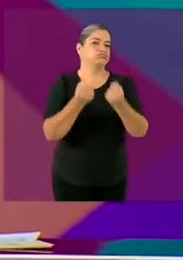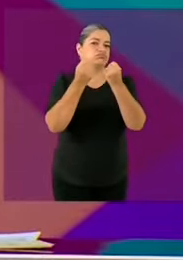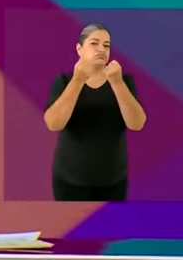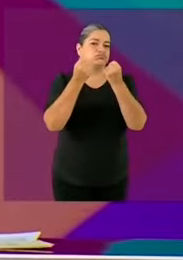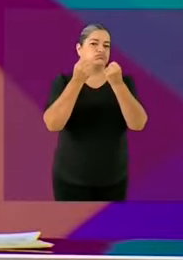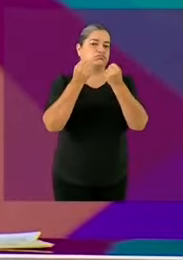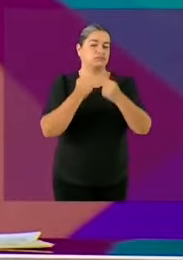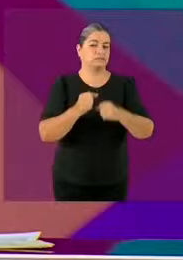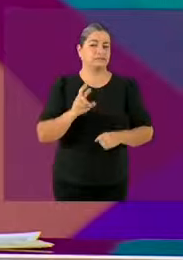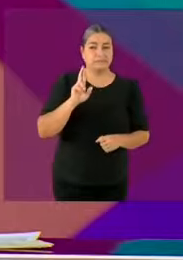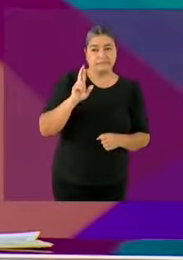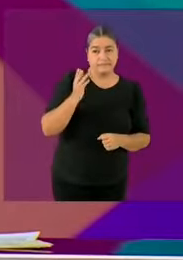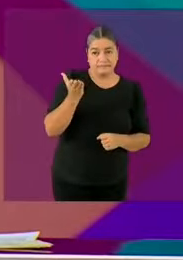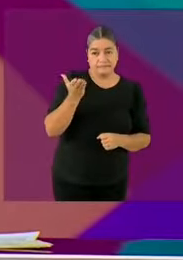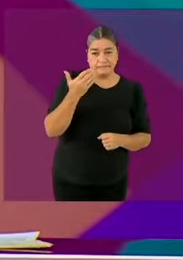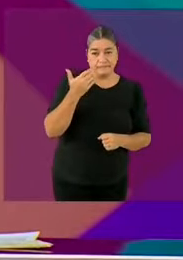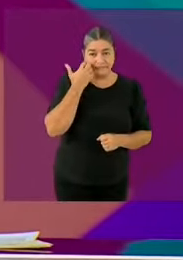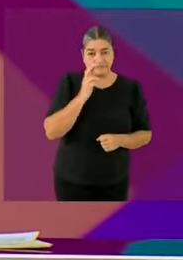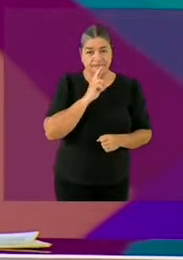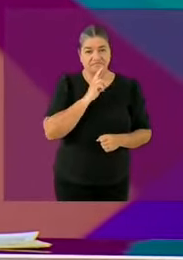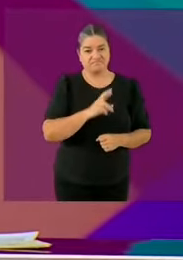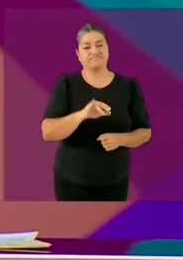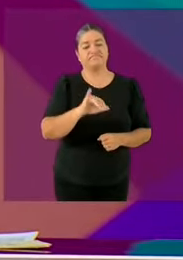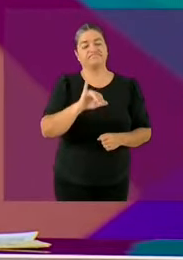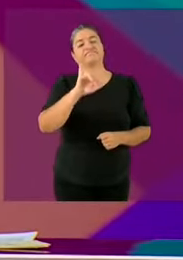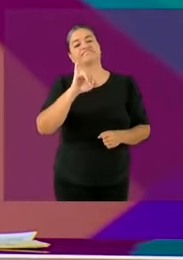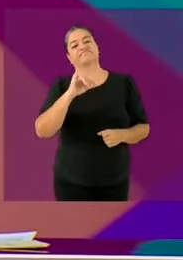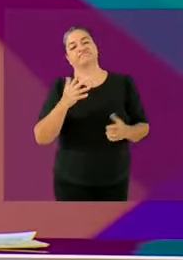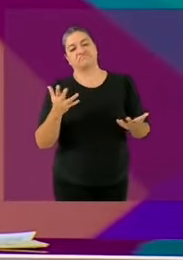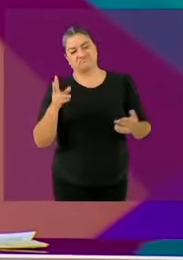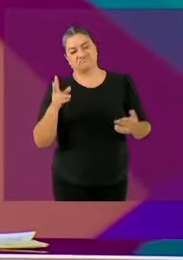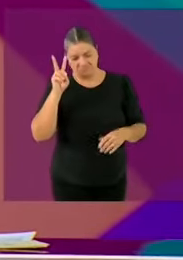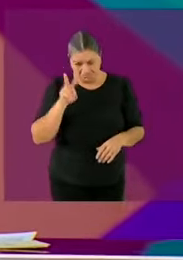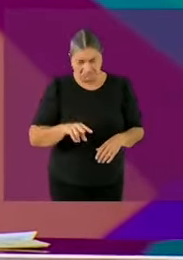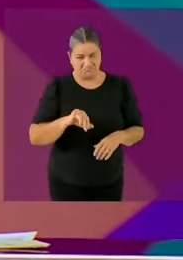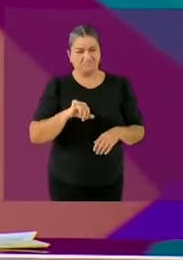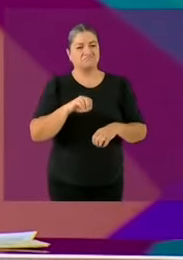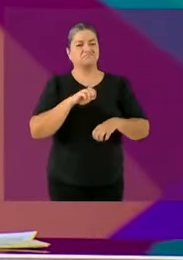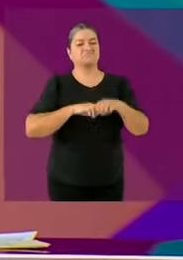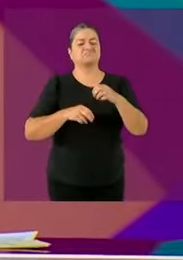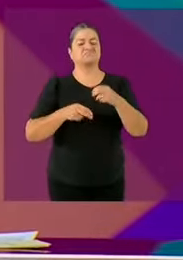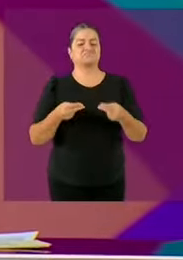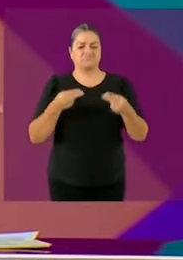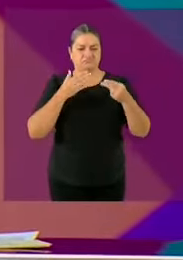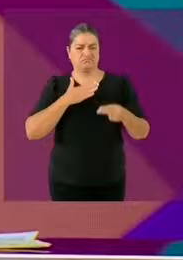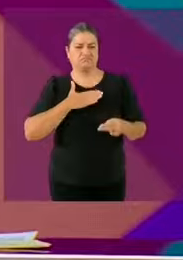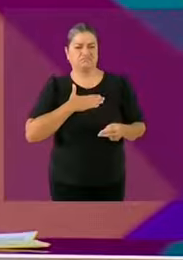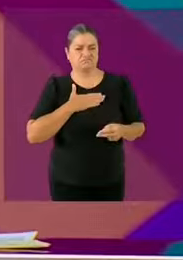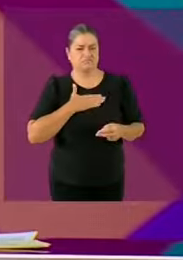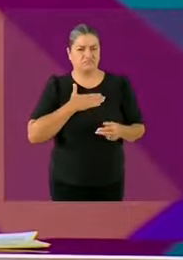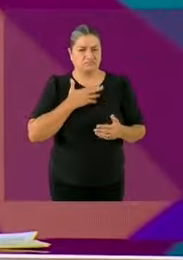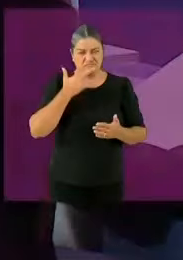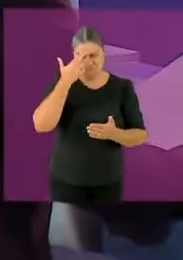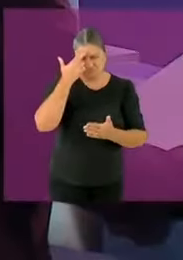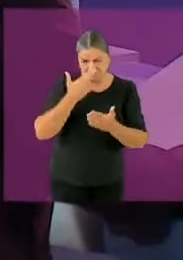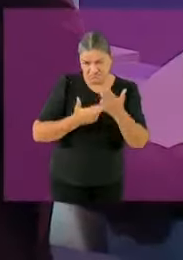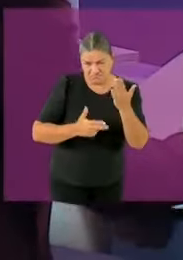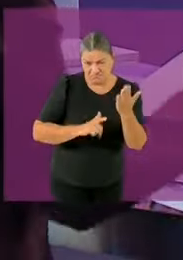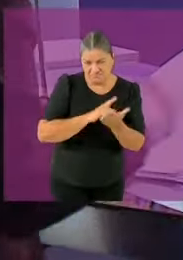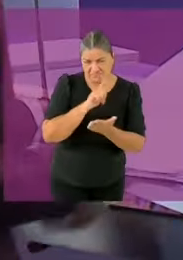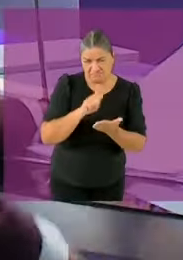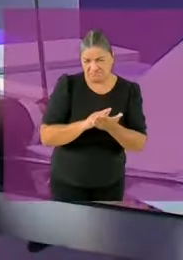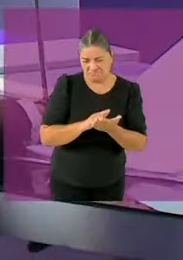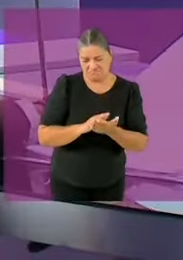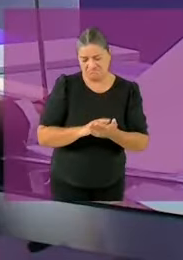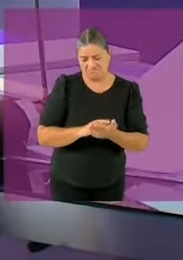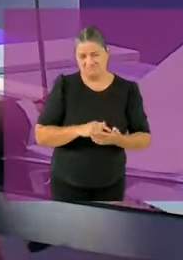empresaria no es un delito. Si había un problema con María Andes Corredo, ella era jefa de gobierno ¿por qué no lo demolió? Y la verdad